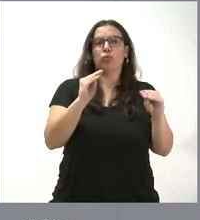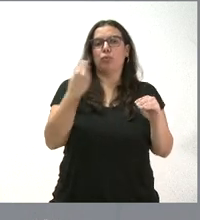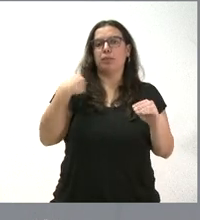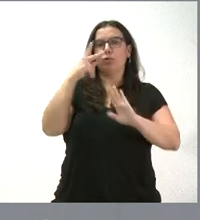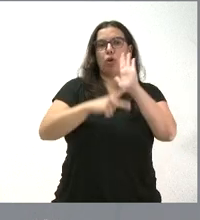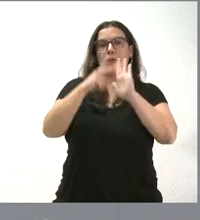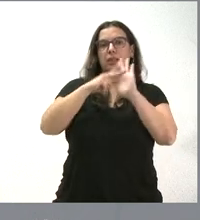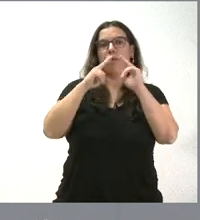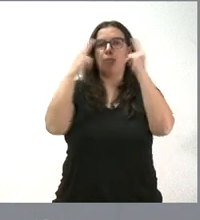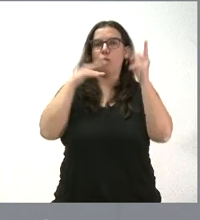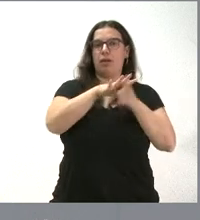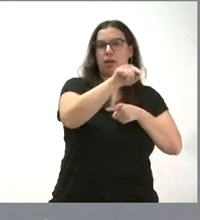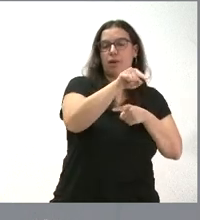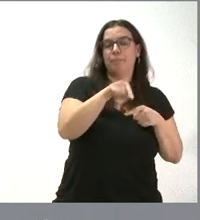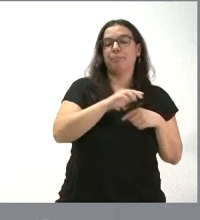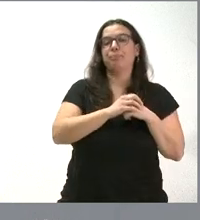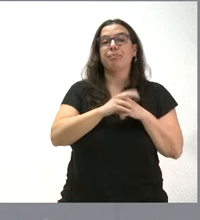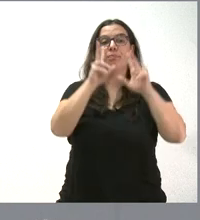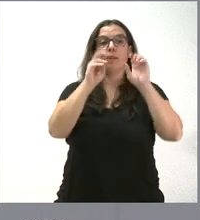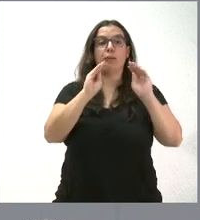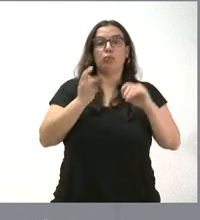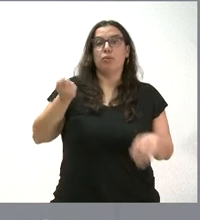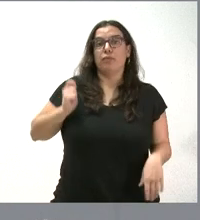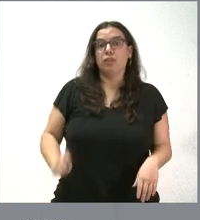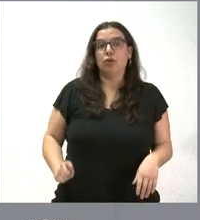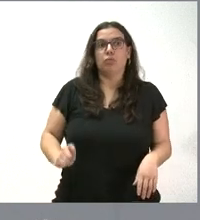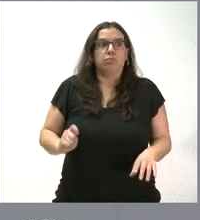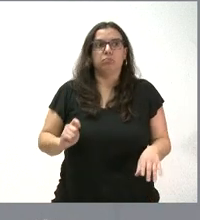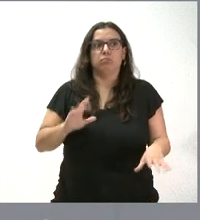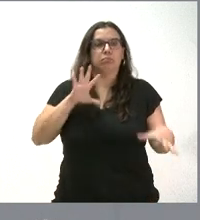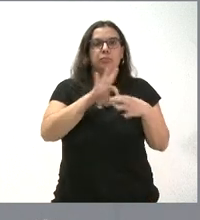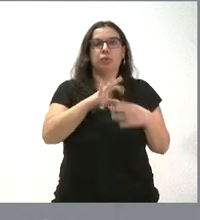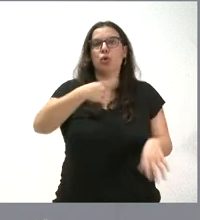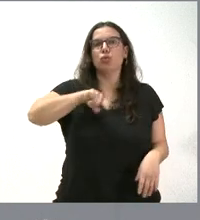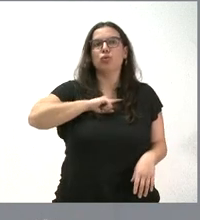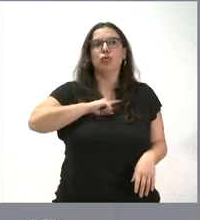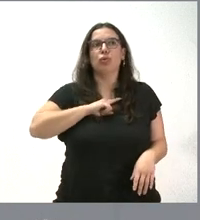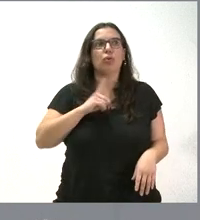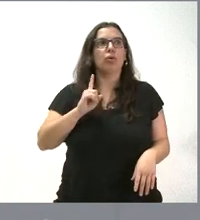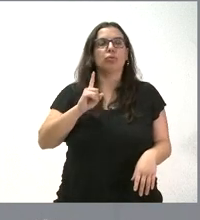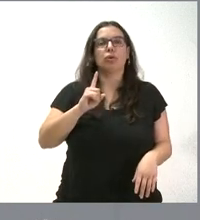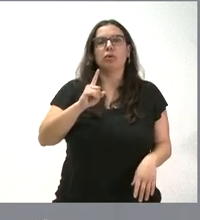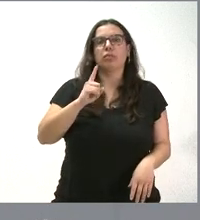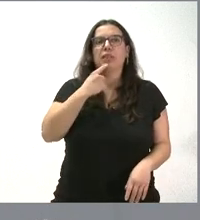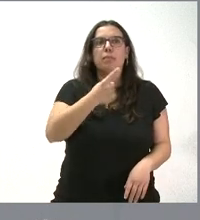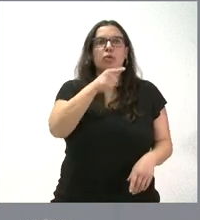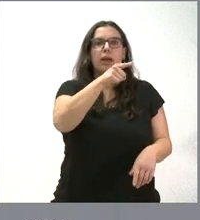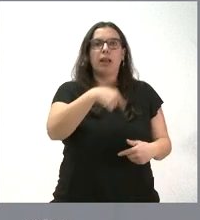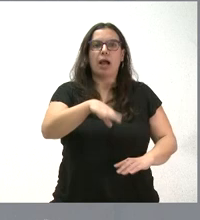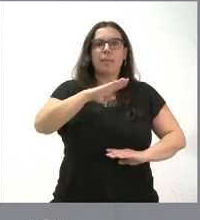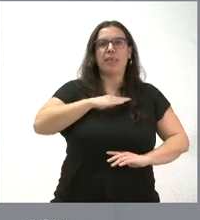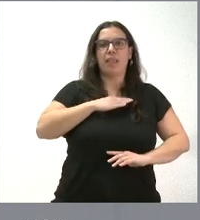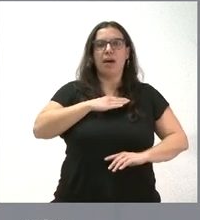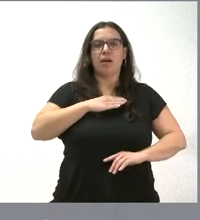normativa pública le ejerce. En el ámbito de su profesión, las que corresponde a su profesión, no somos nosotros quienes otorgan la capacidad de realizar